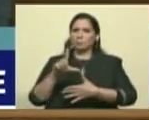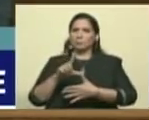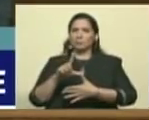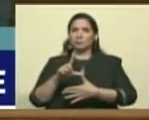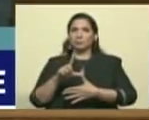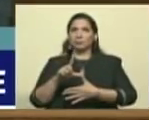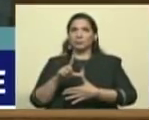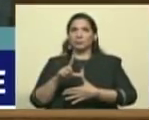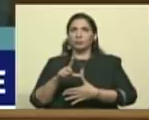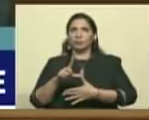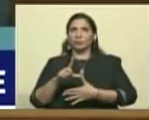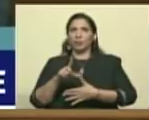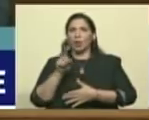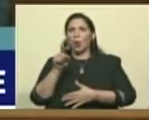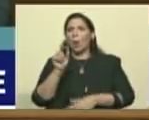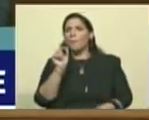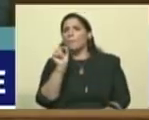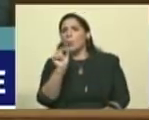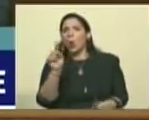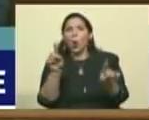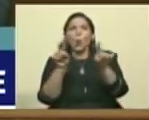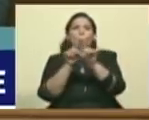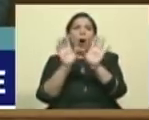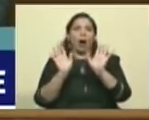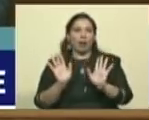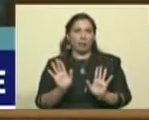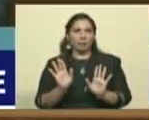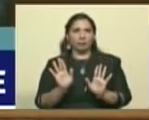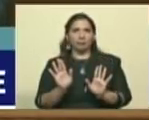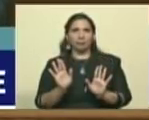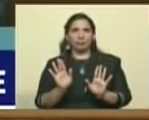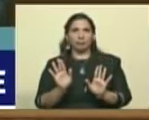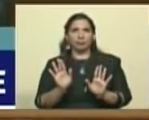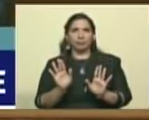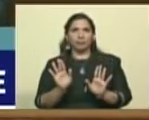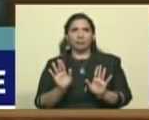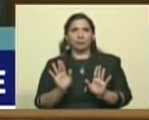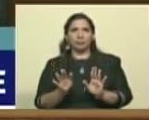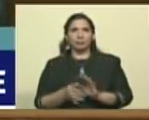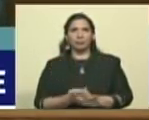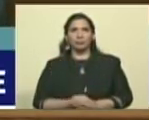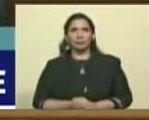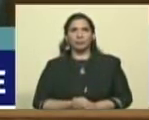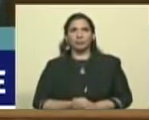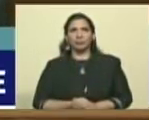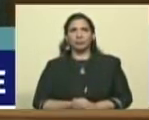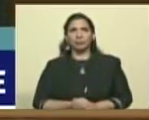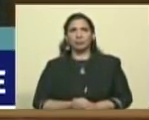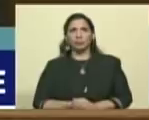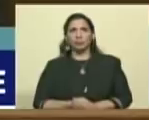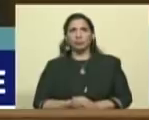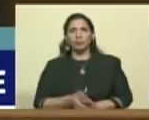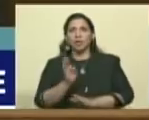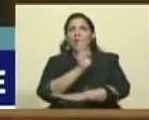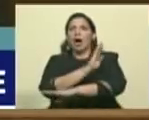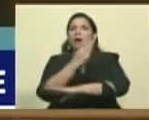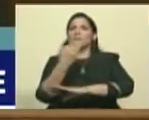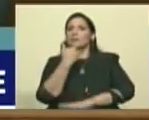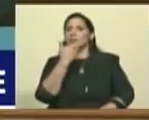Es un punto allá en el Caribe casi.